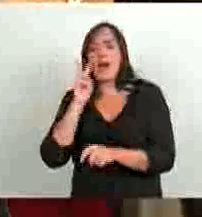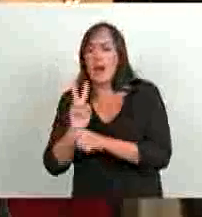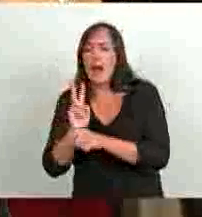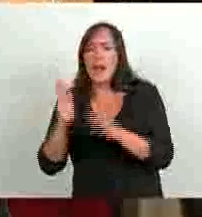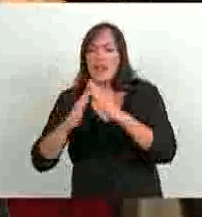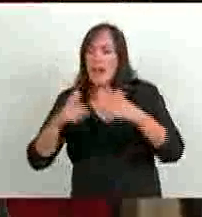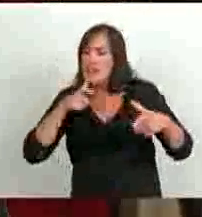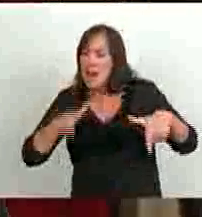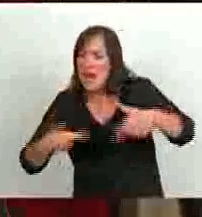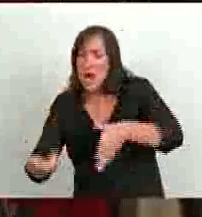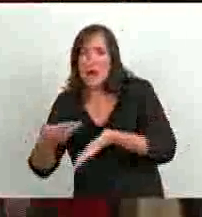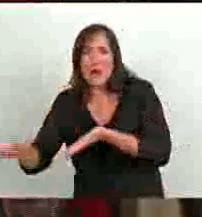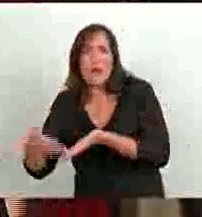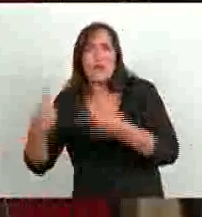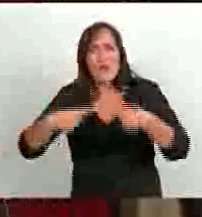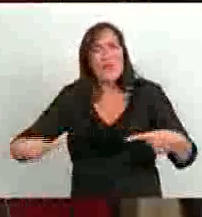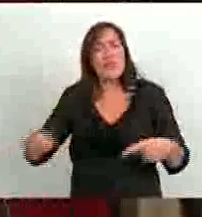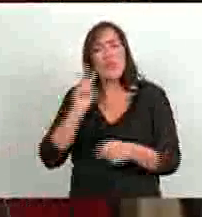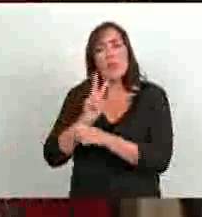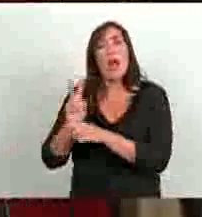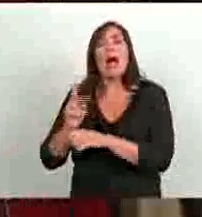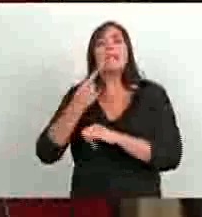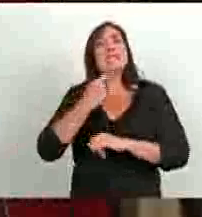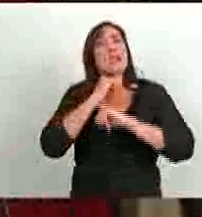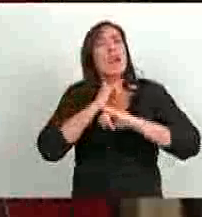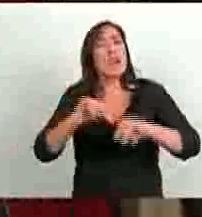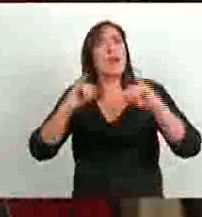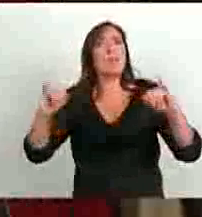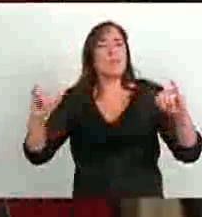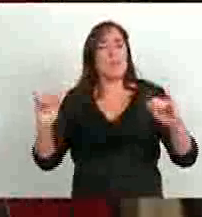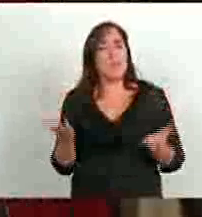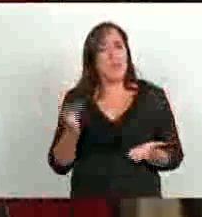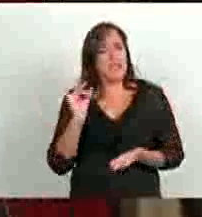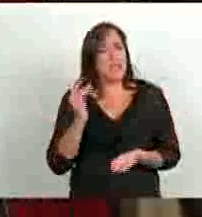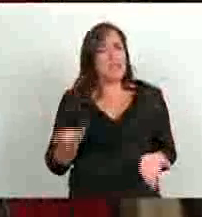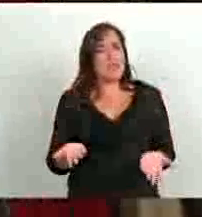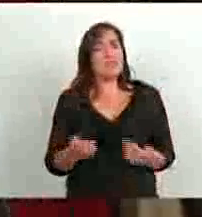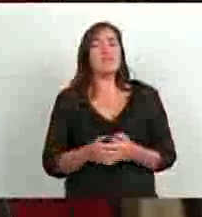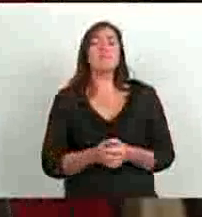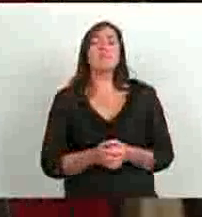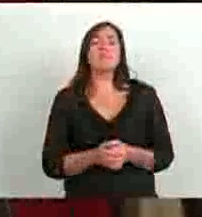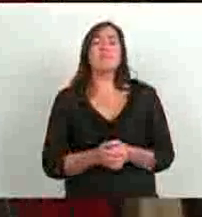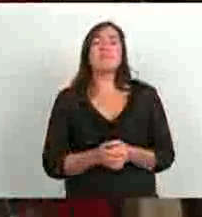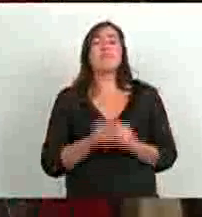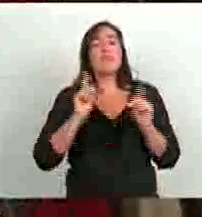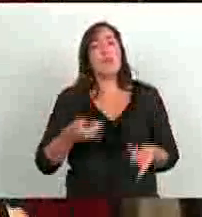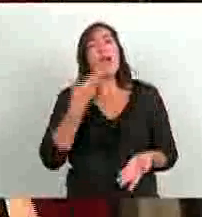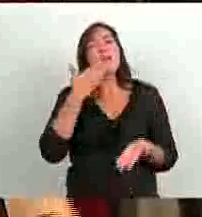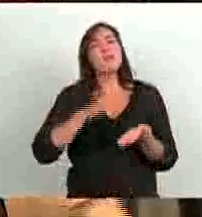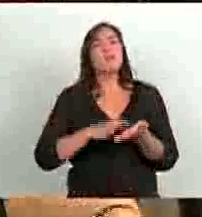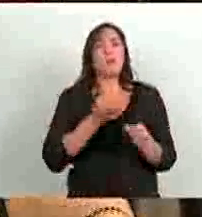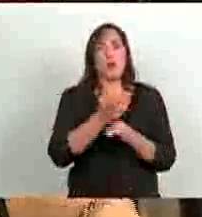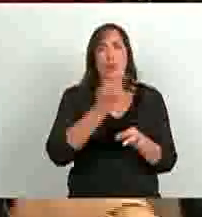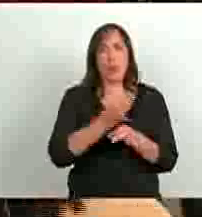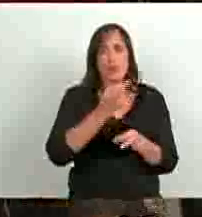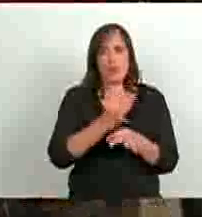cacharros, en sus cosas, se hace muy difícil la campaña. Quiero también referirme al tema de la educación,